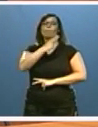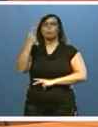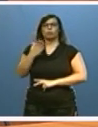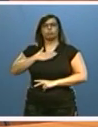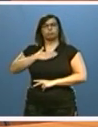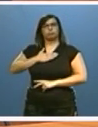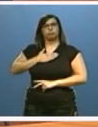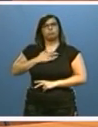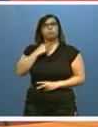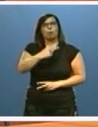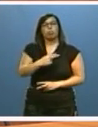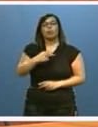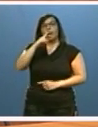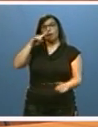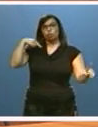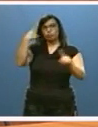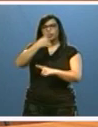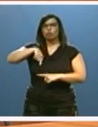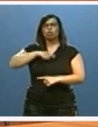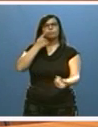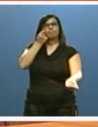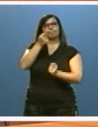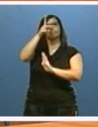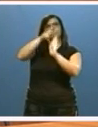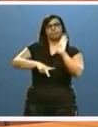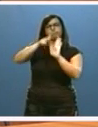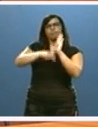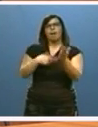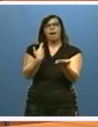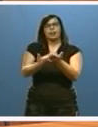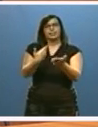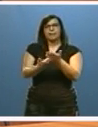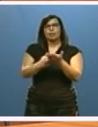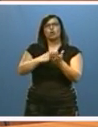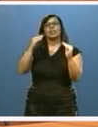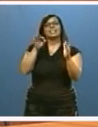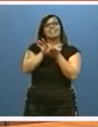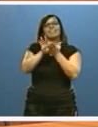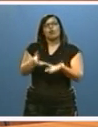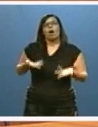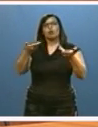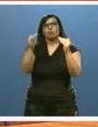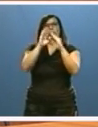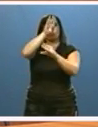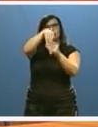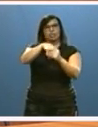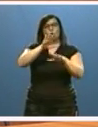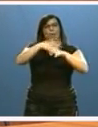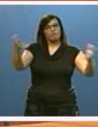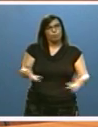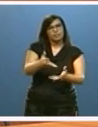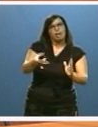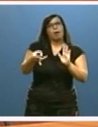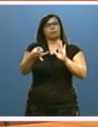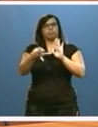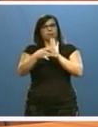social, a lo largo del próximo año regularemos la acreditación del servicio de ayuda a domicilio para fomentar su uso y su mejor calidad.